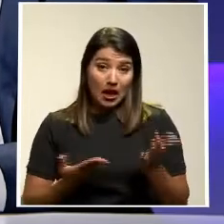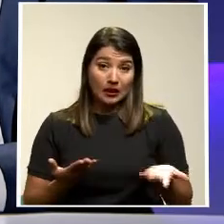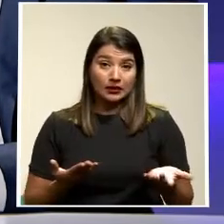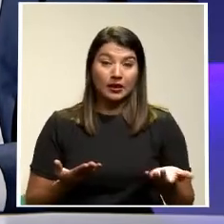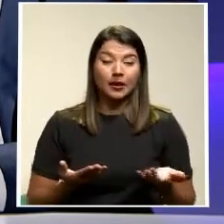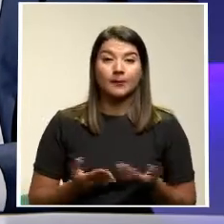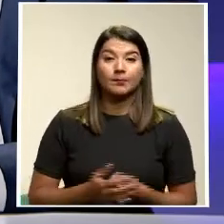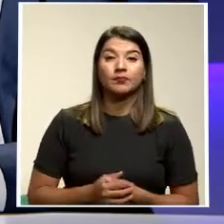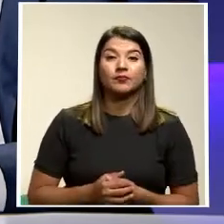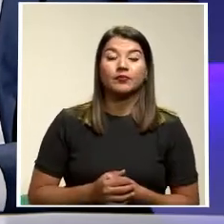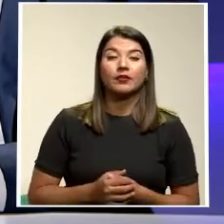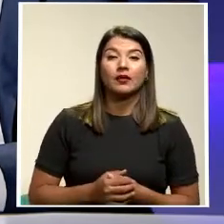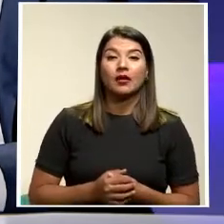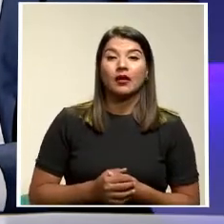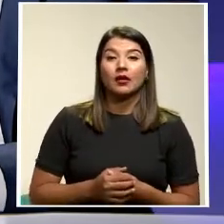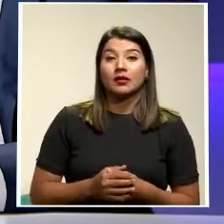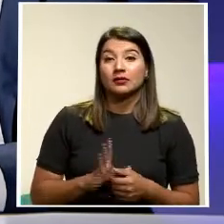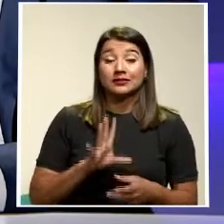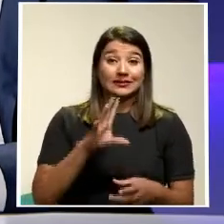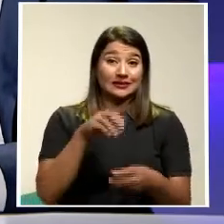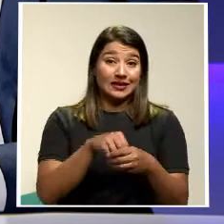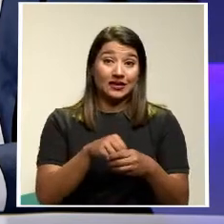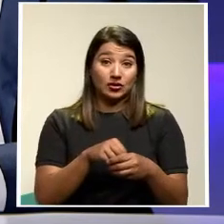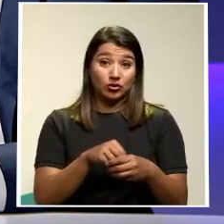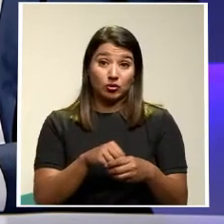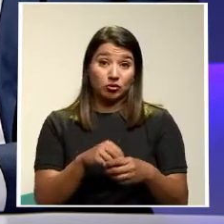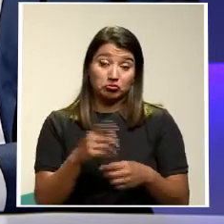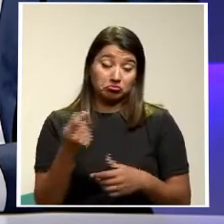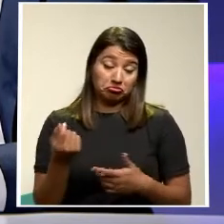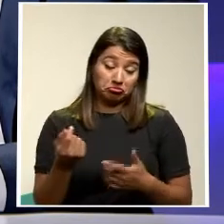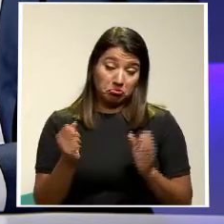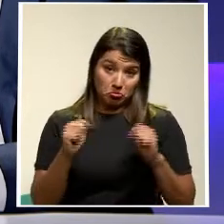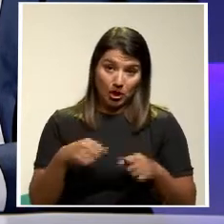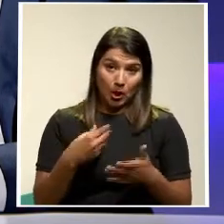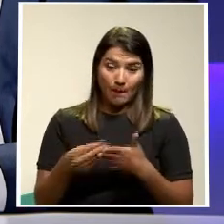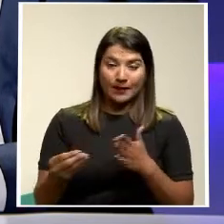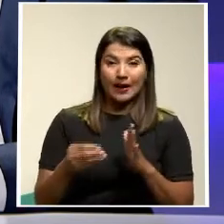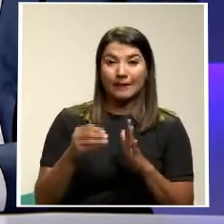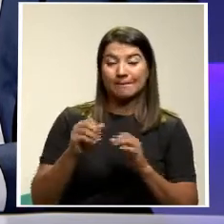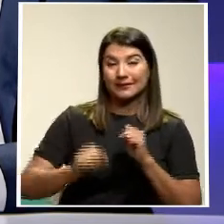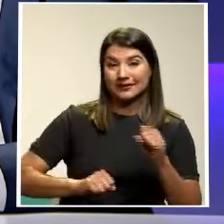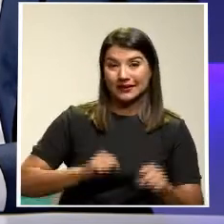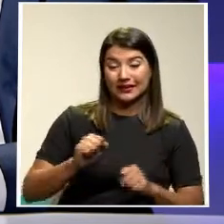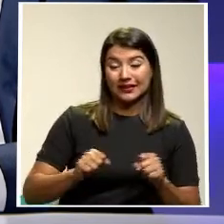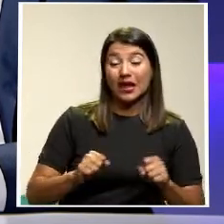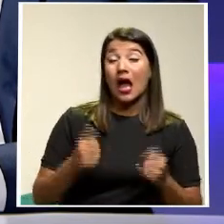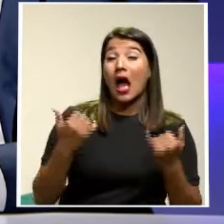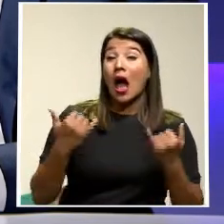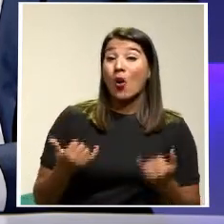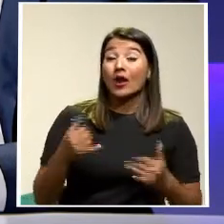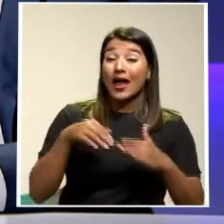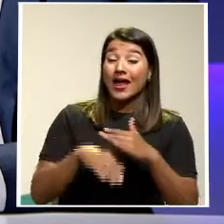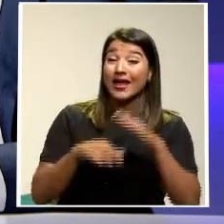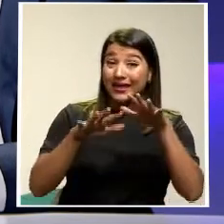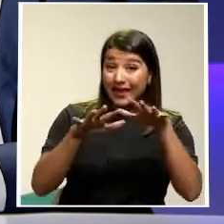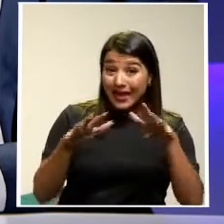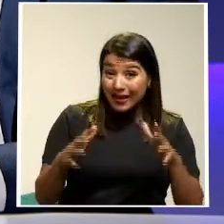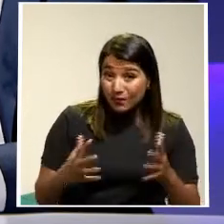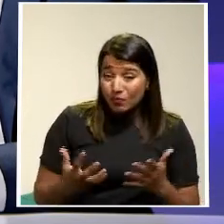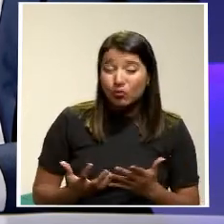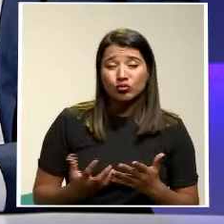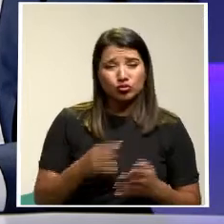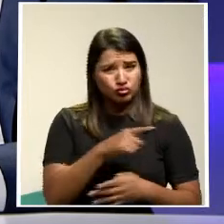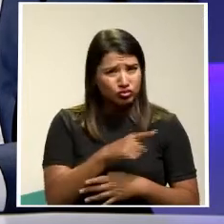barato Es parte De su capital Hay experiencias En el mundo Sobre cómo